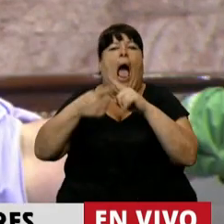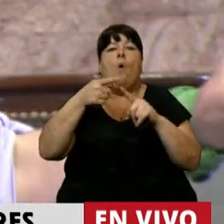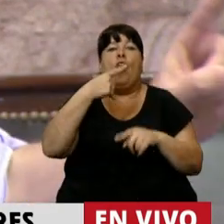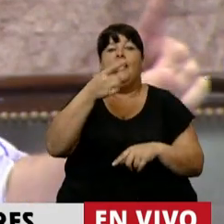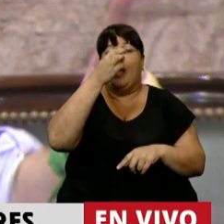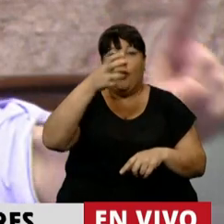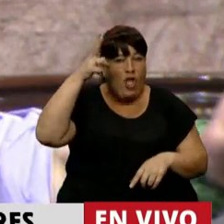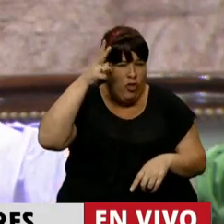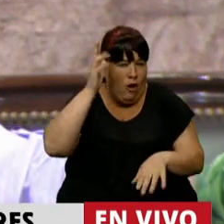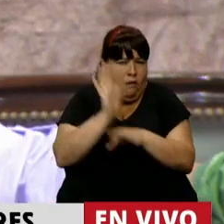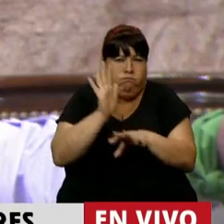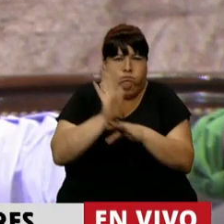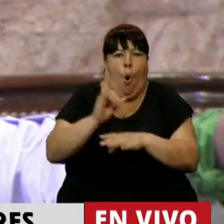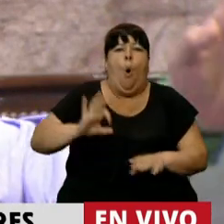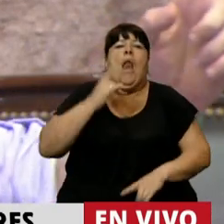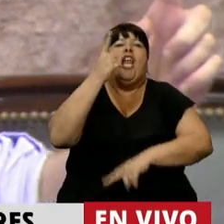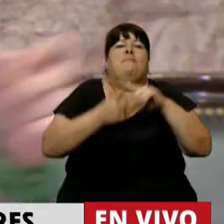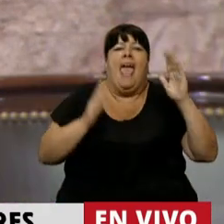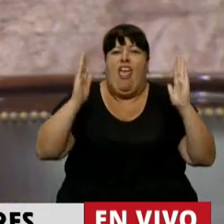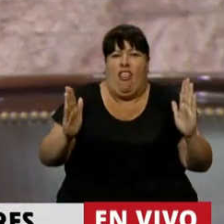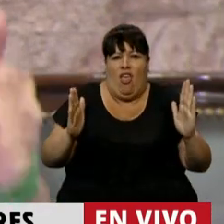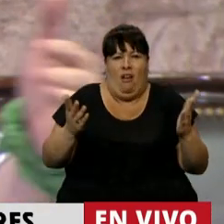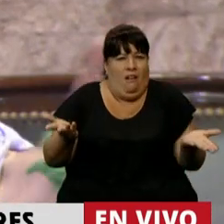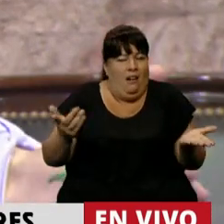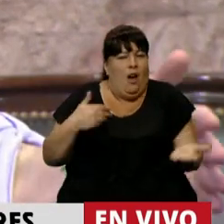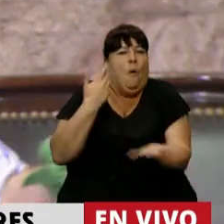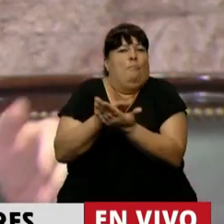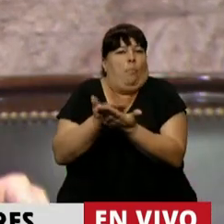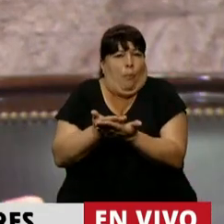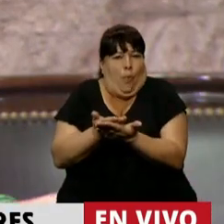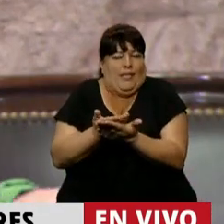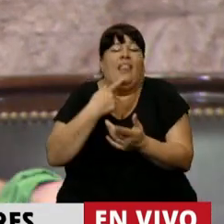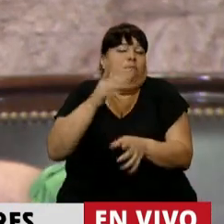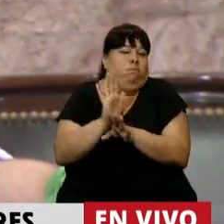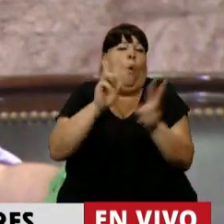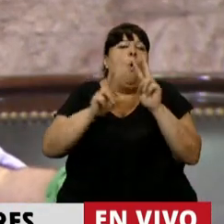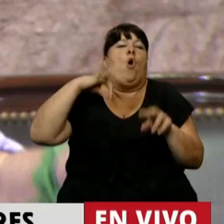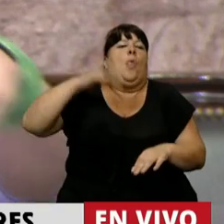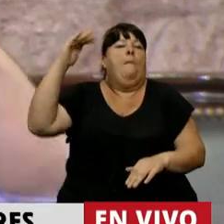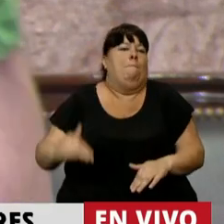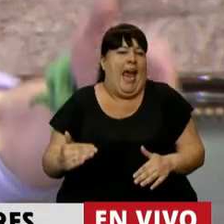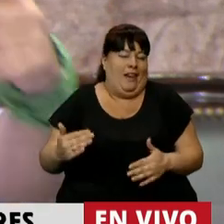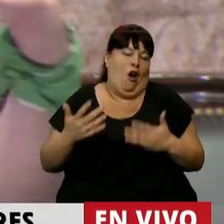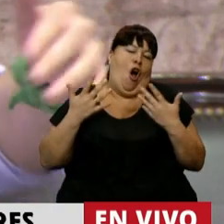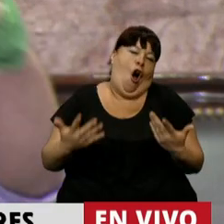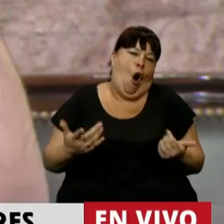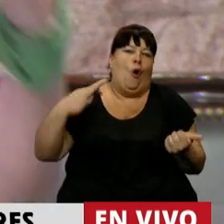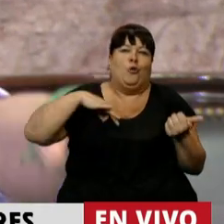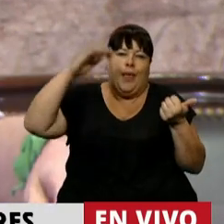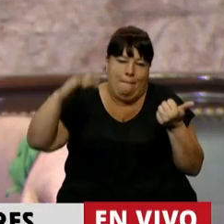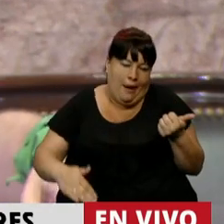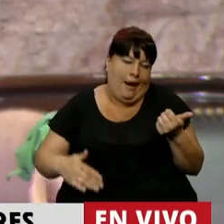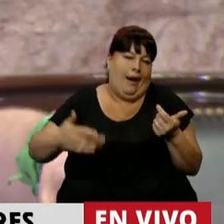del 28 es prácticamente de un año y medio, o sea que impulsaron la baja de los salarios, como por supuesto rebajas